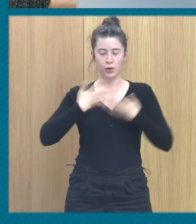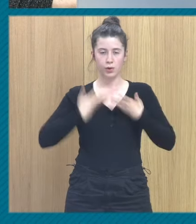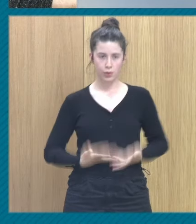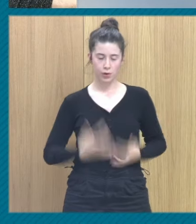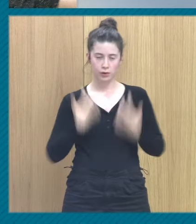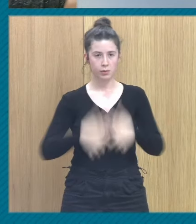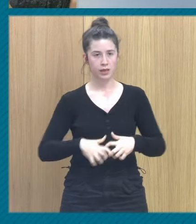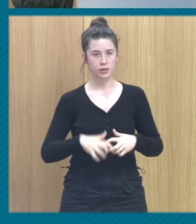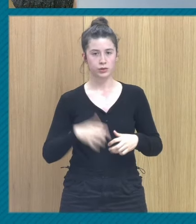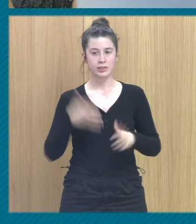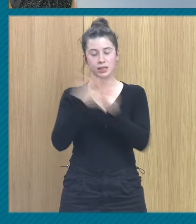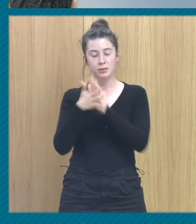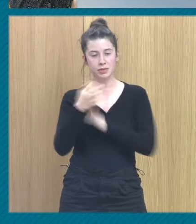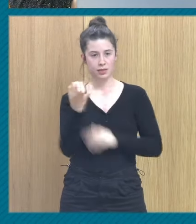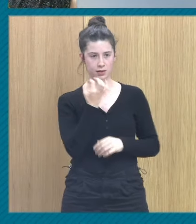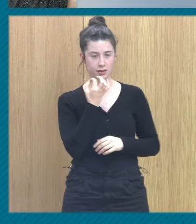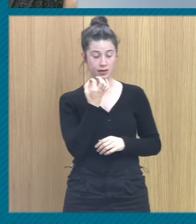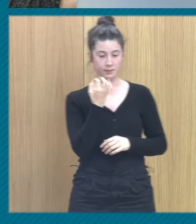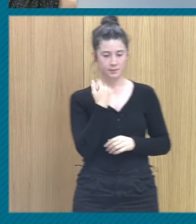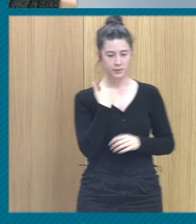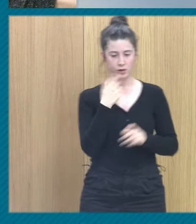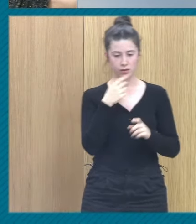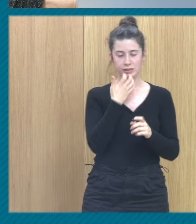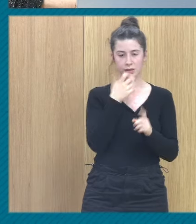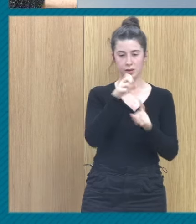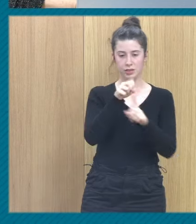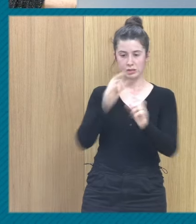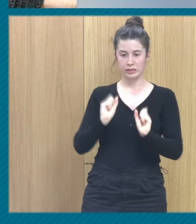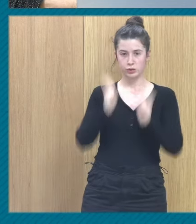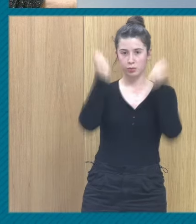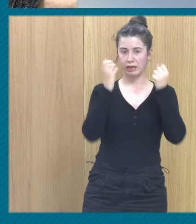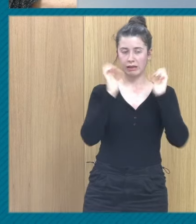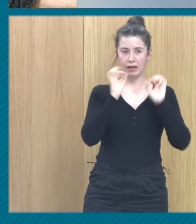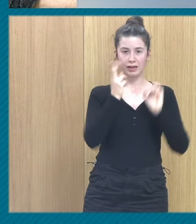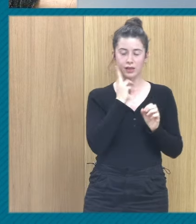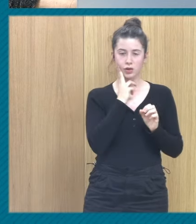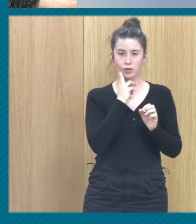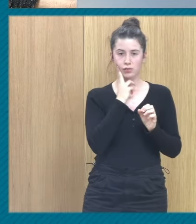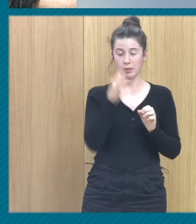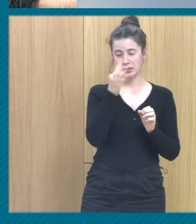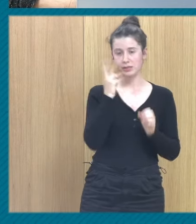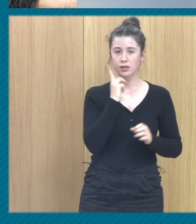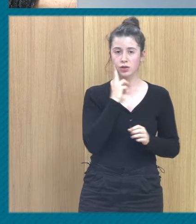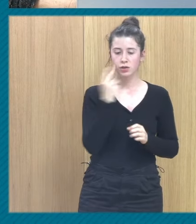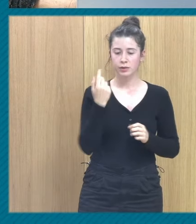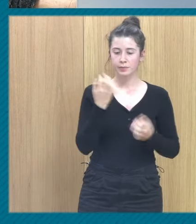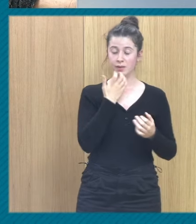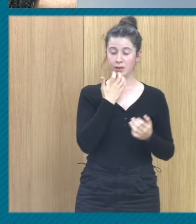explicarles que desde esta perspectiva de supervivencia y terror cuando yo siento que